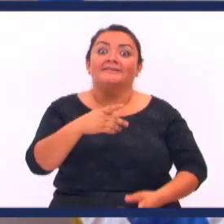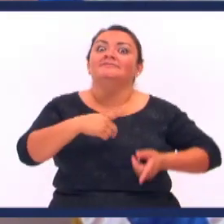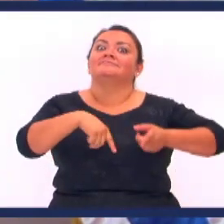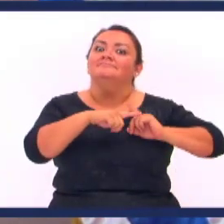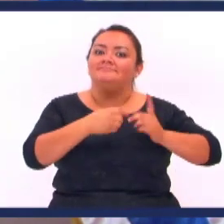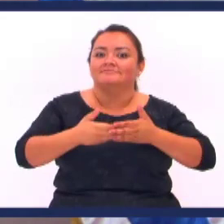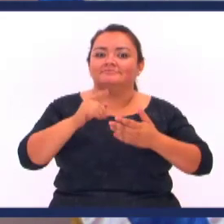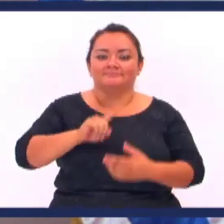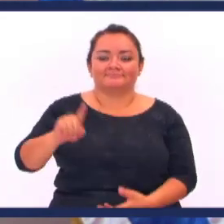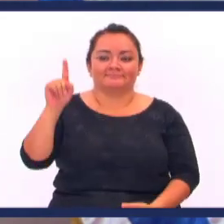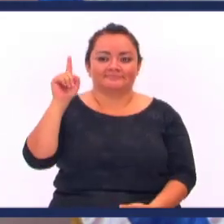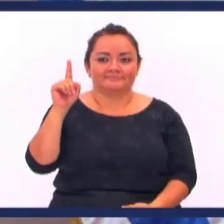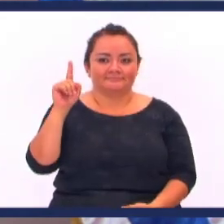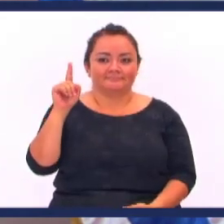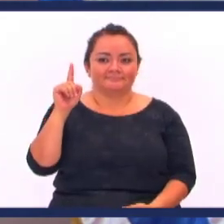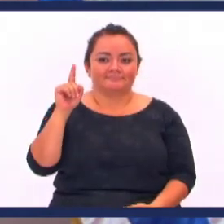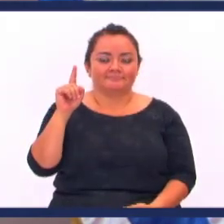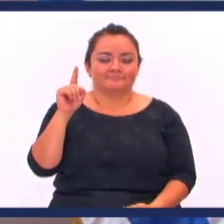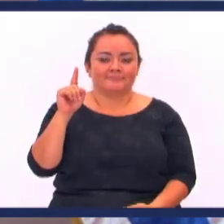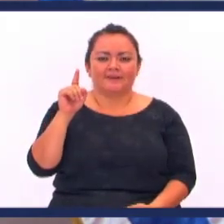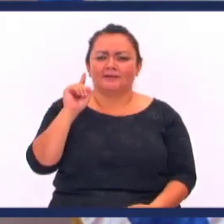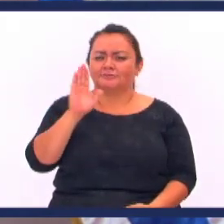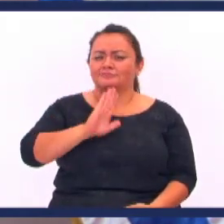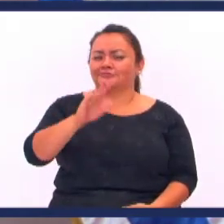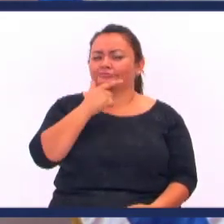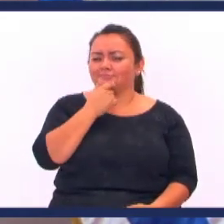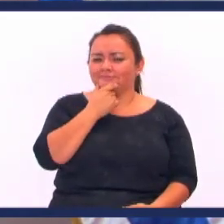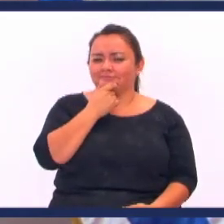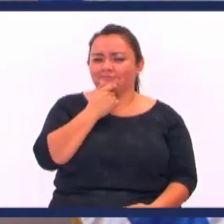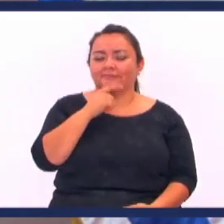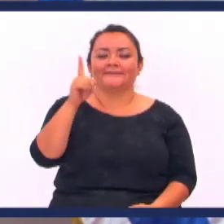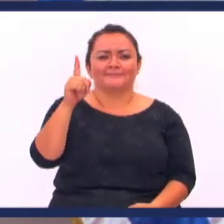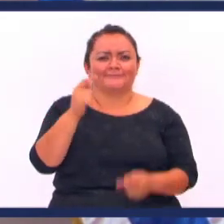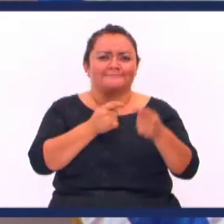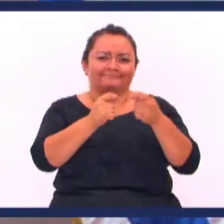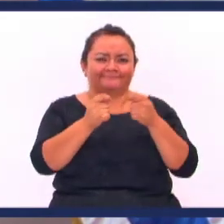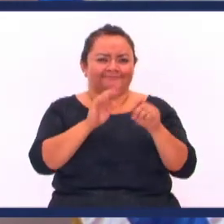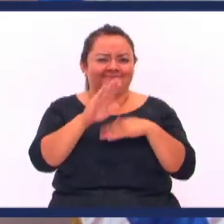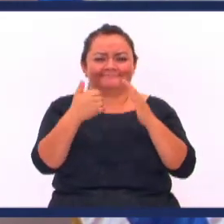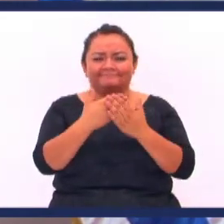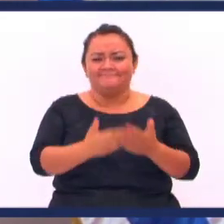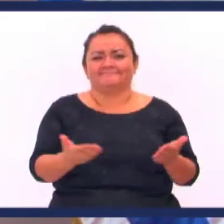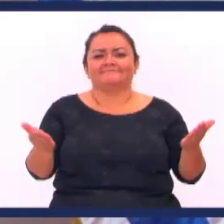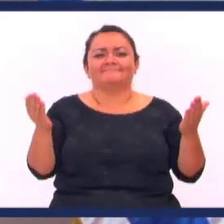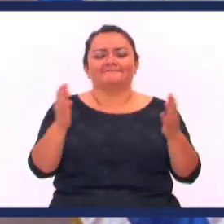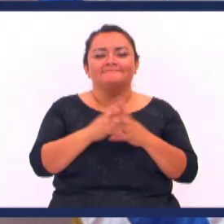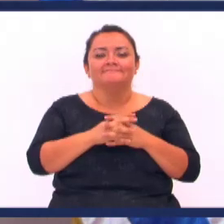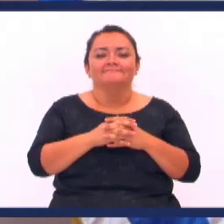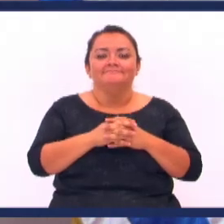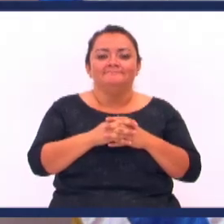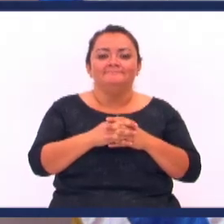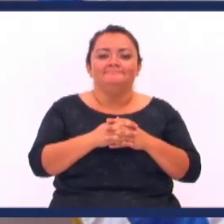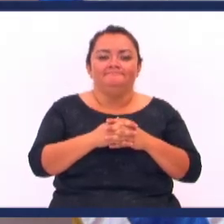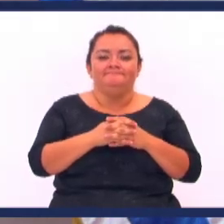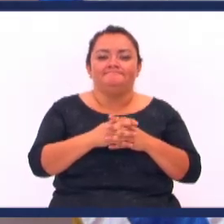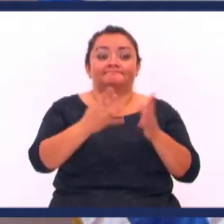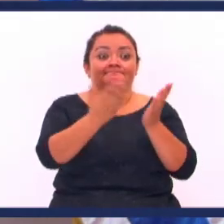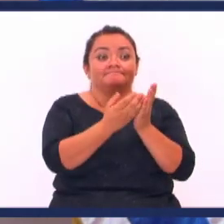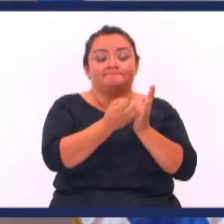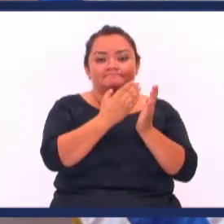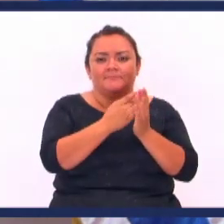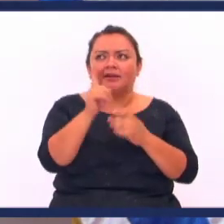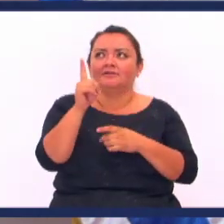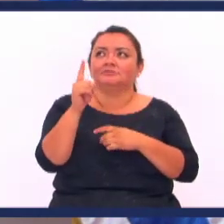de Dios Los hijos de Dios Jamás dude Dios tiene el control De todas las cosas La palabra dice Que Él no